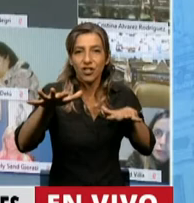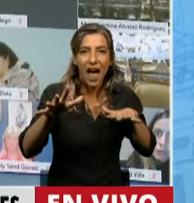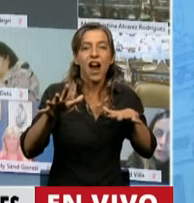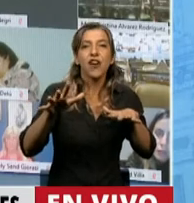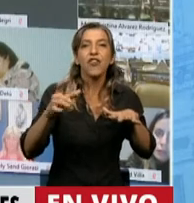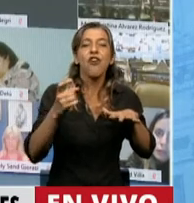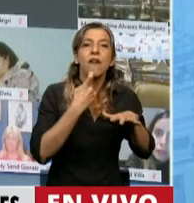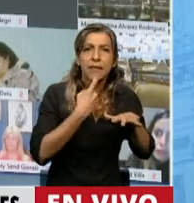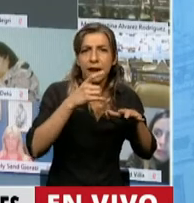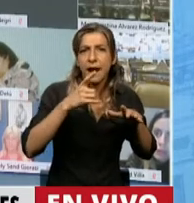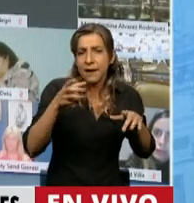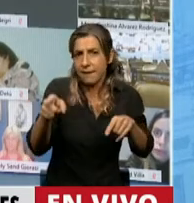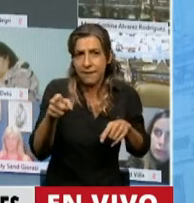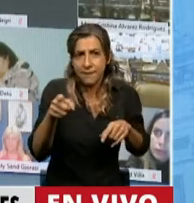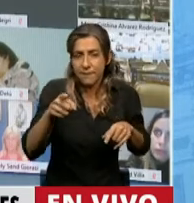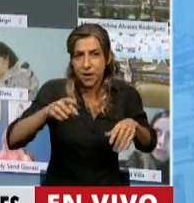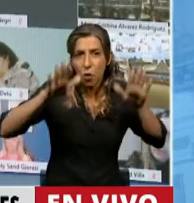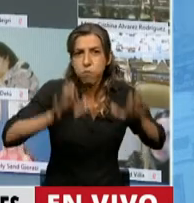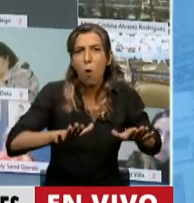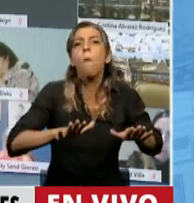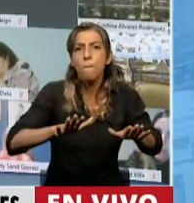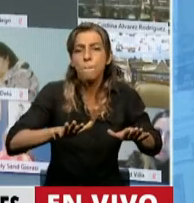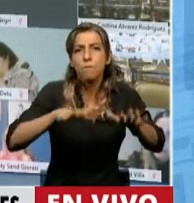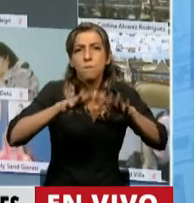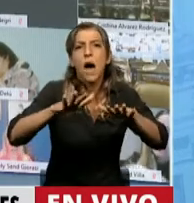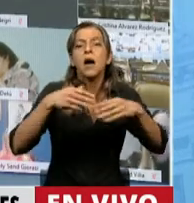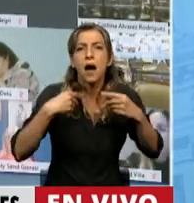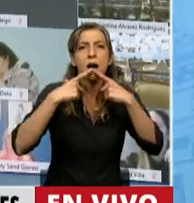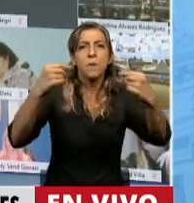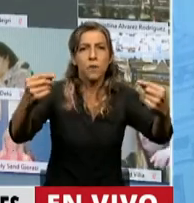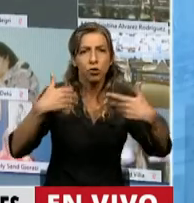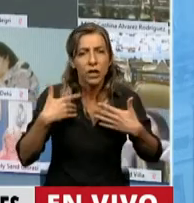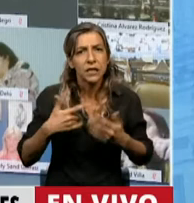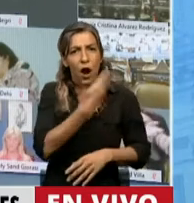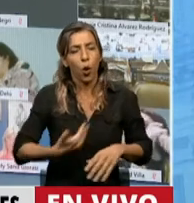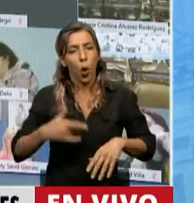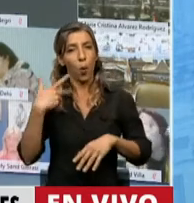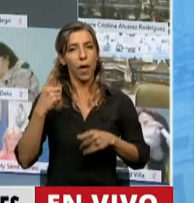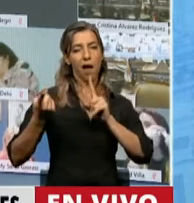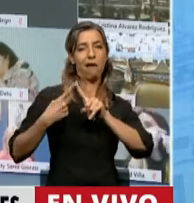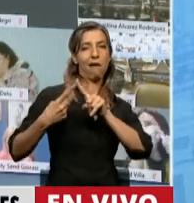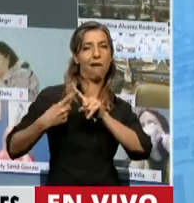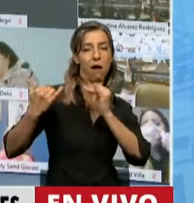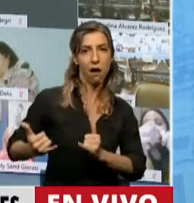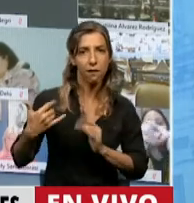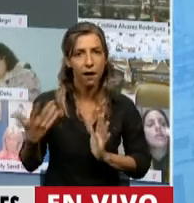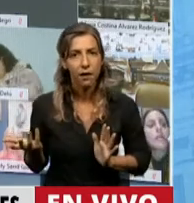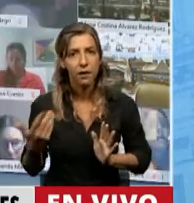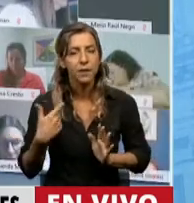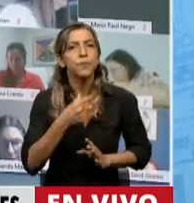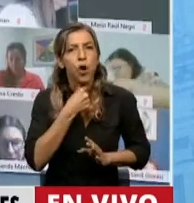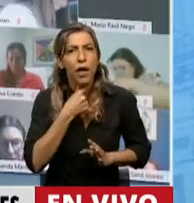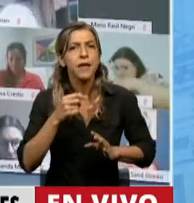Ríos para denunciar la complicidad de los gobiernos frente a la inacción para permitir que avance la frontera del